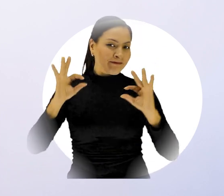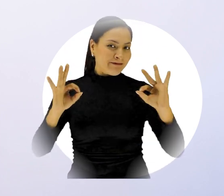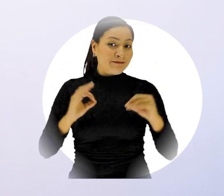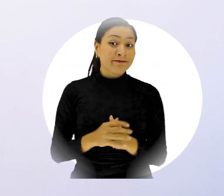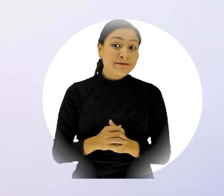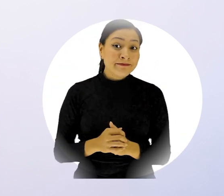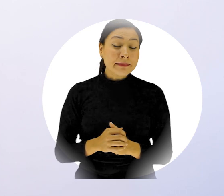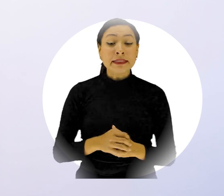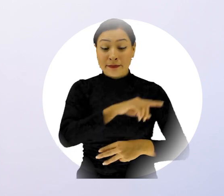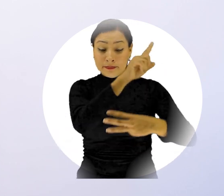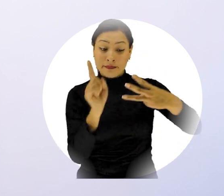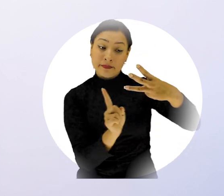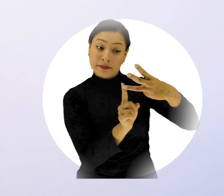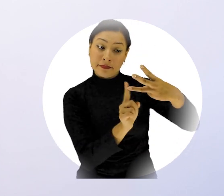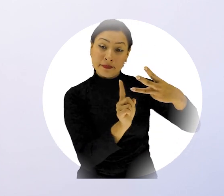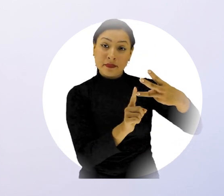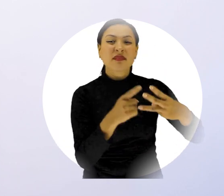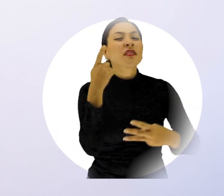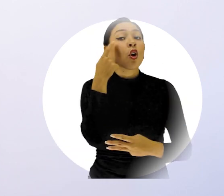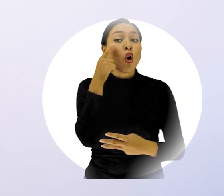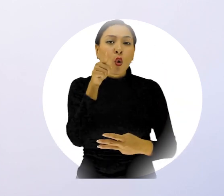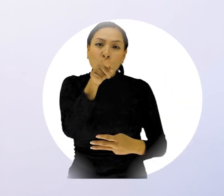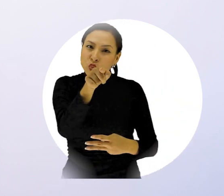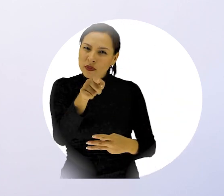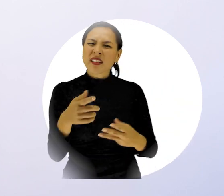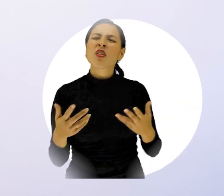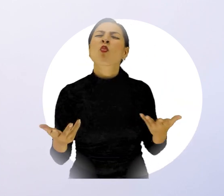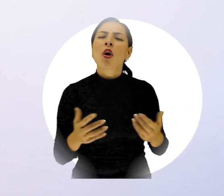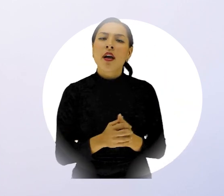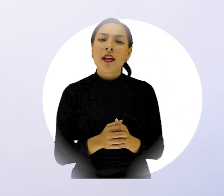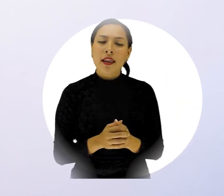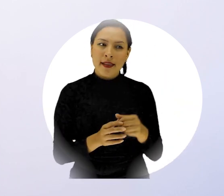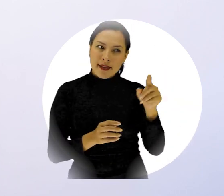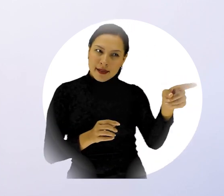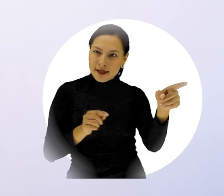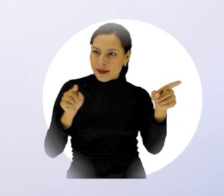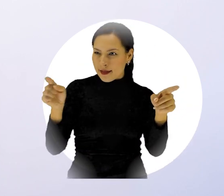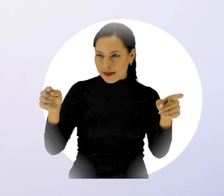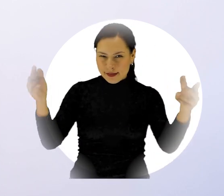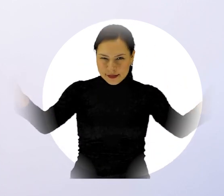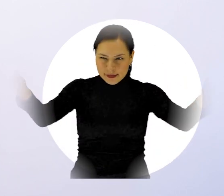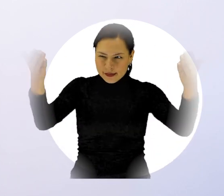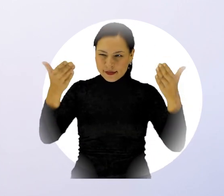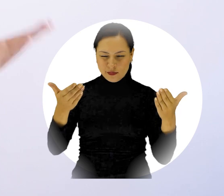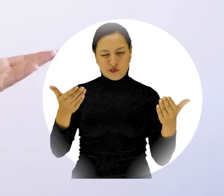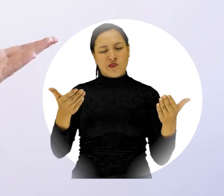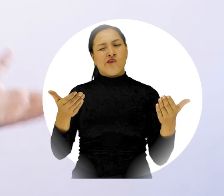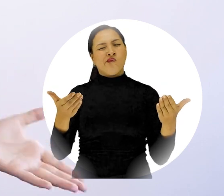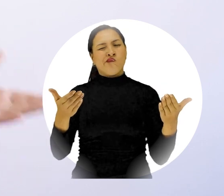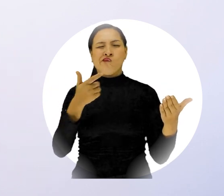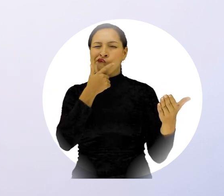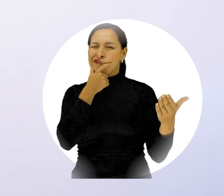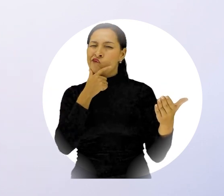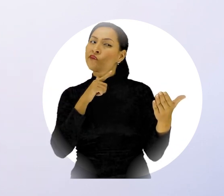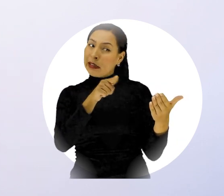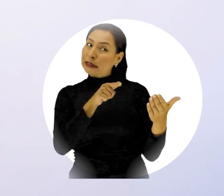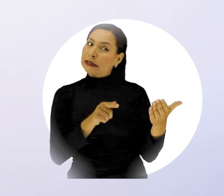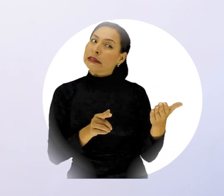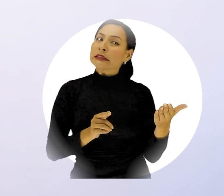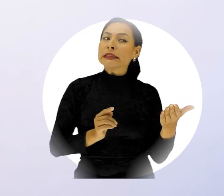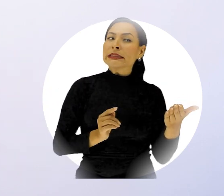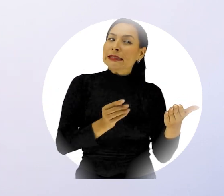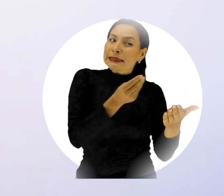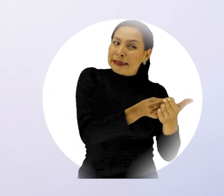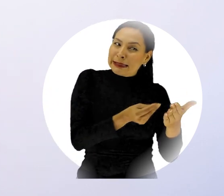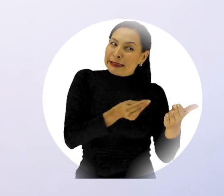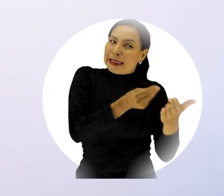de haber analizado cada una de las opciones, es necesario cruzar la información de los dos escenarios posibles, la de pagar la deuda o de invertir y